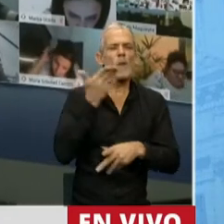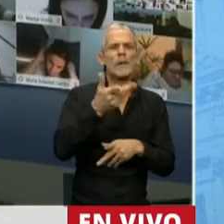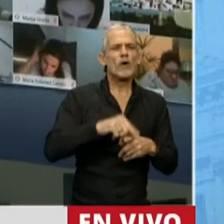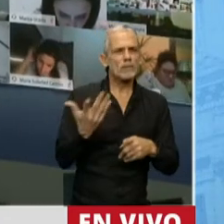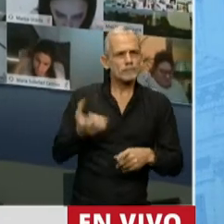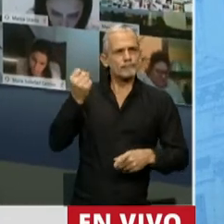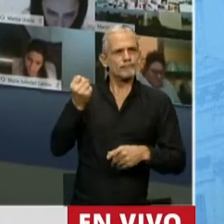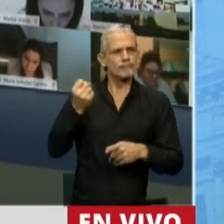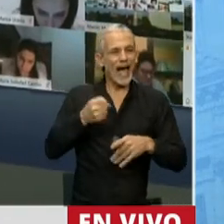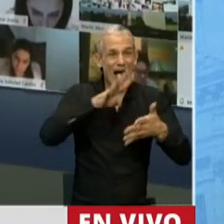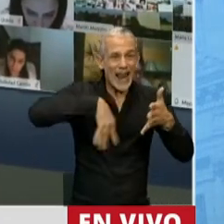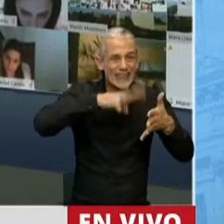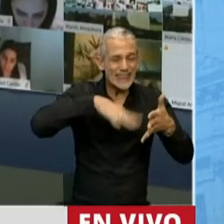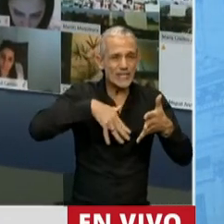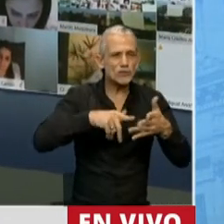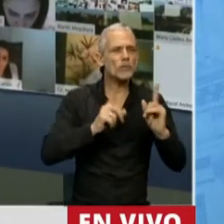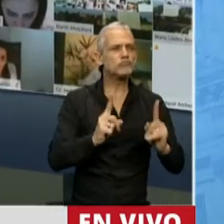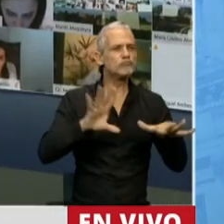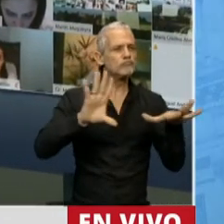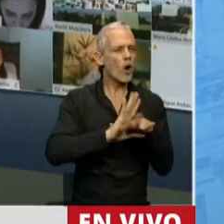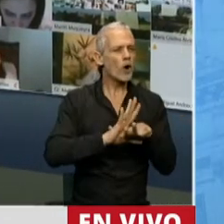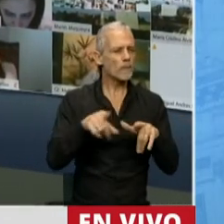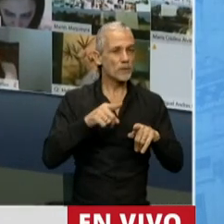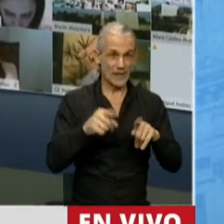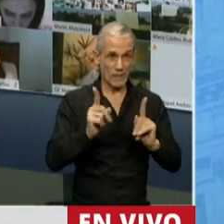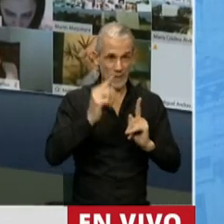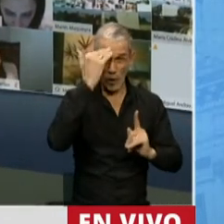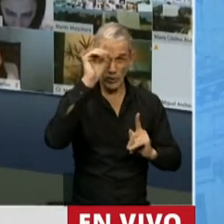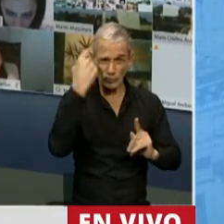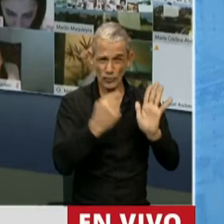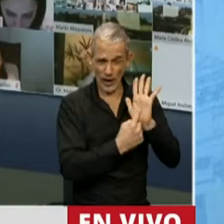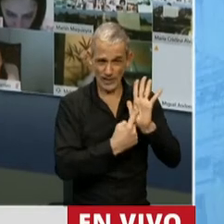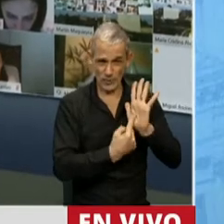recuperara el texto de correspondiente que es como está en la Constitución Nacional.